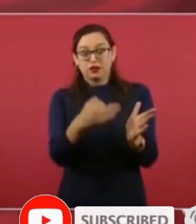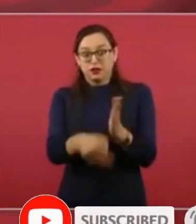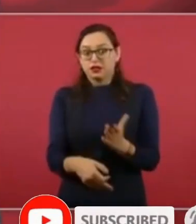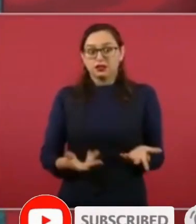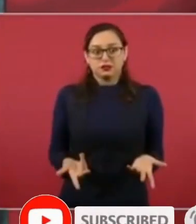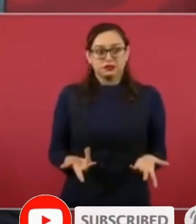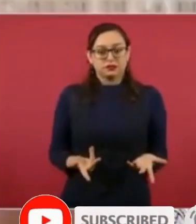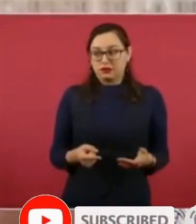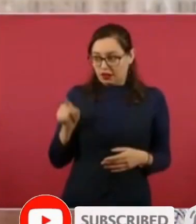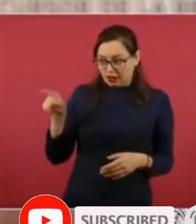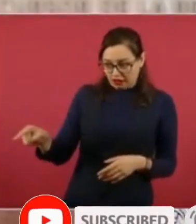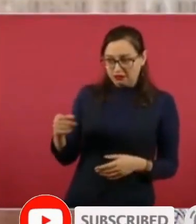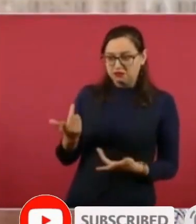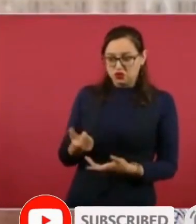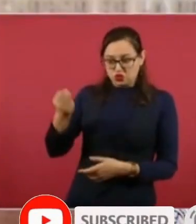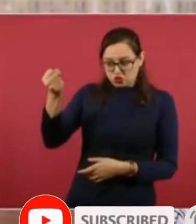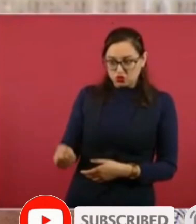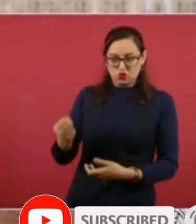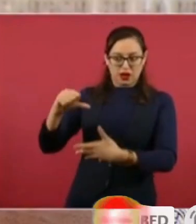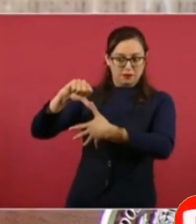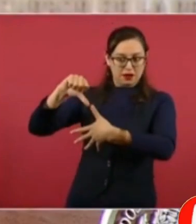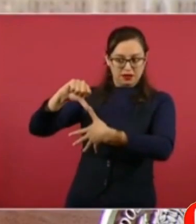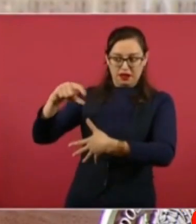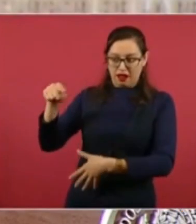profesionistas no tienen